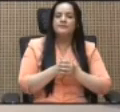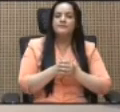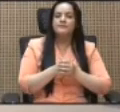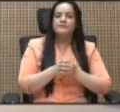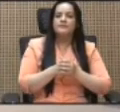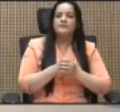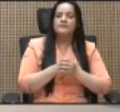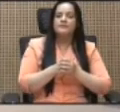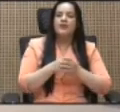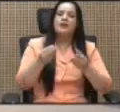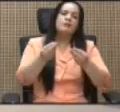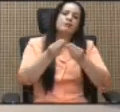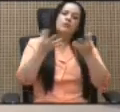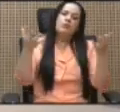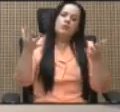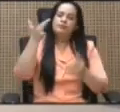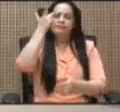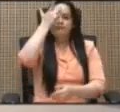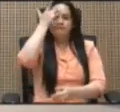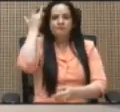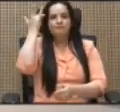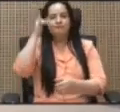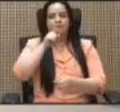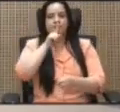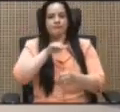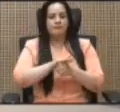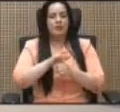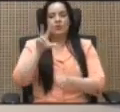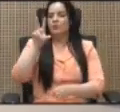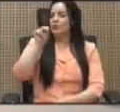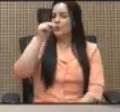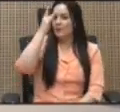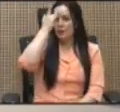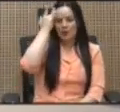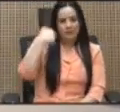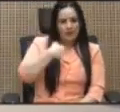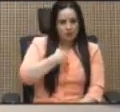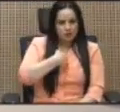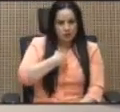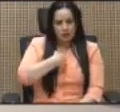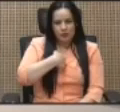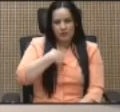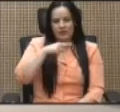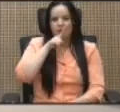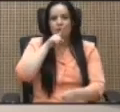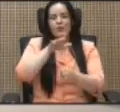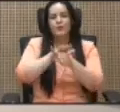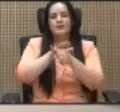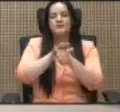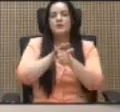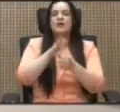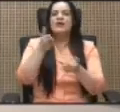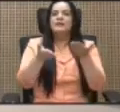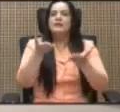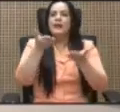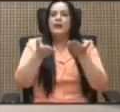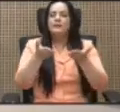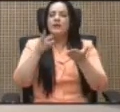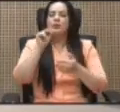muchos olvidan el compromiso. Yo no me voy a olvidar del compromiso. Tal vez no le pedí